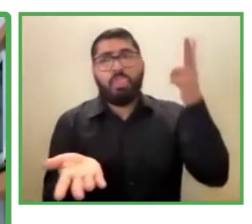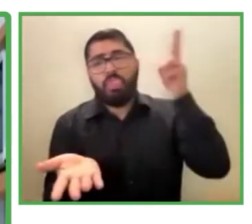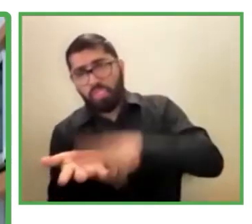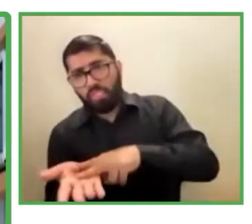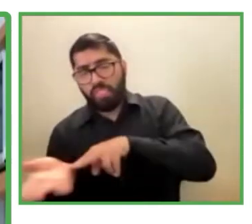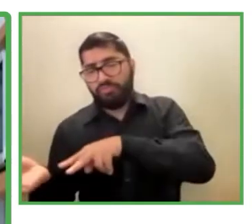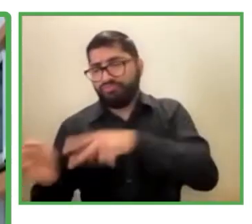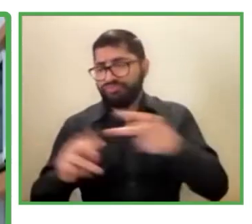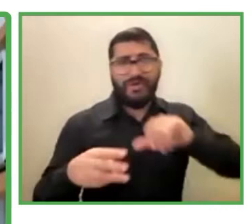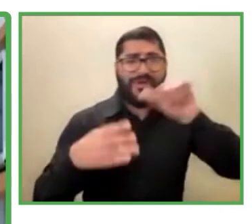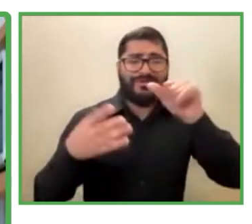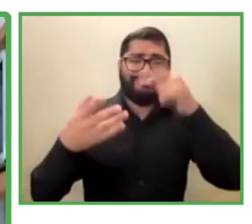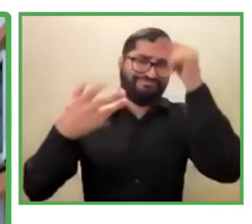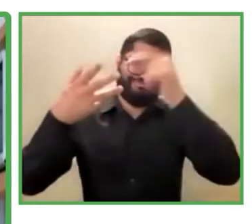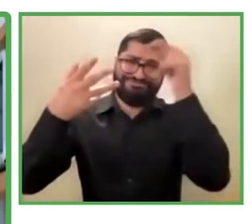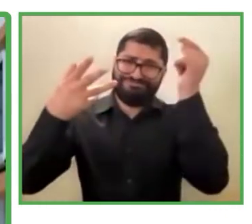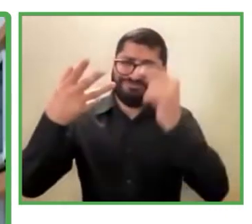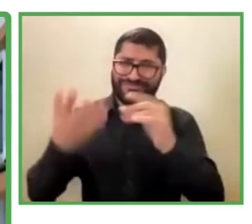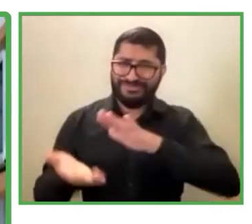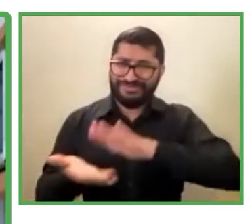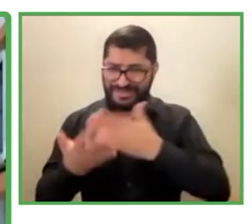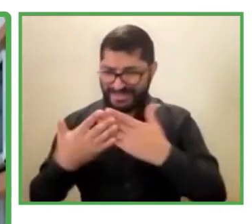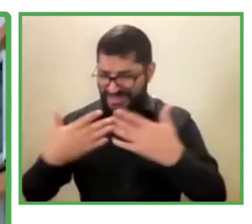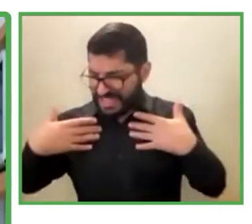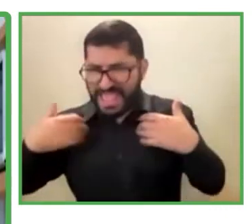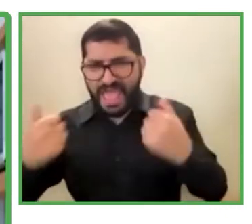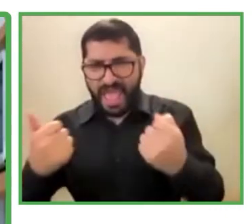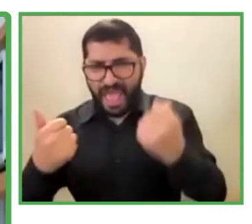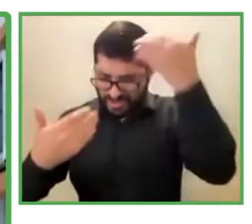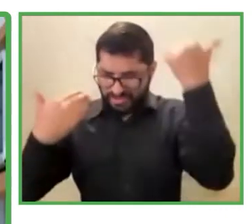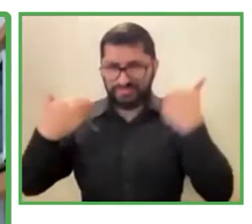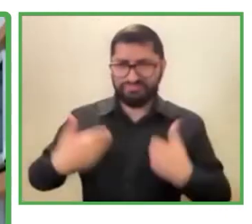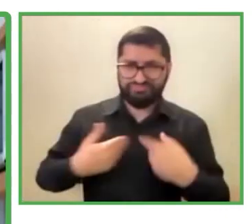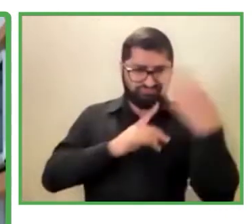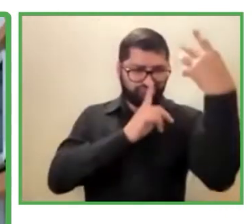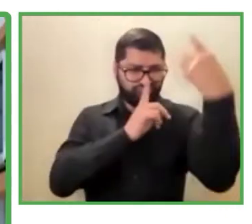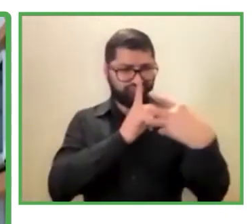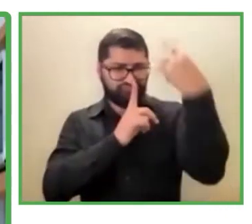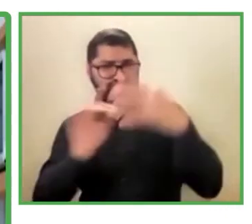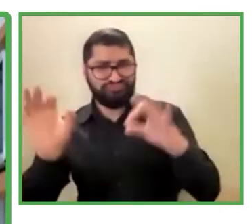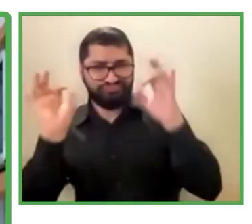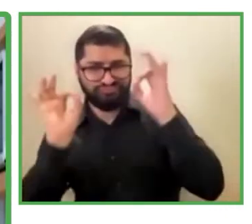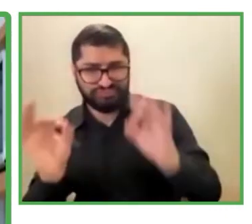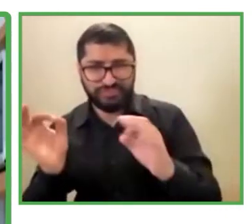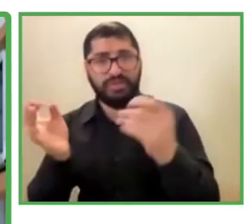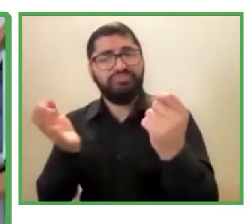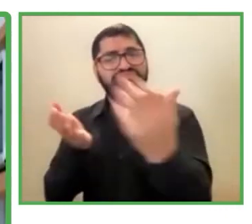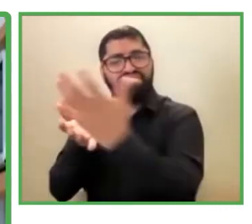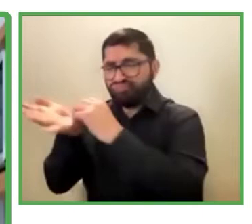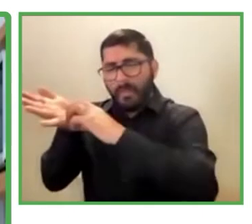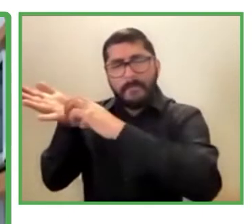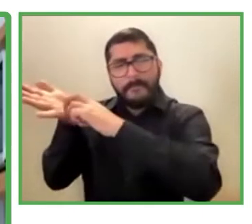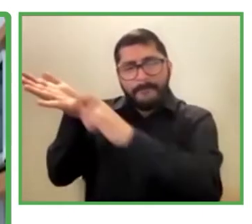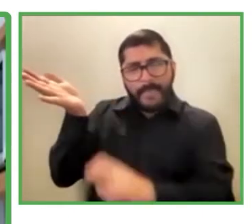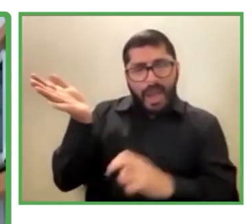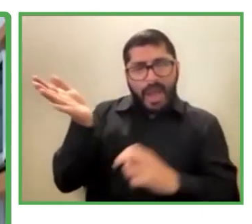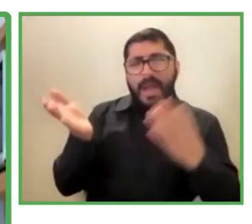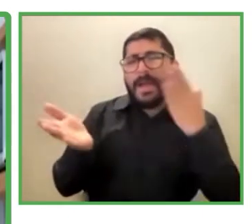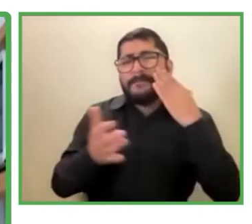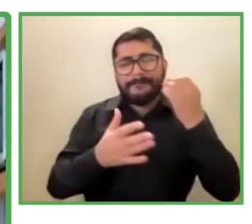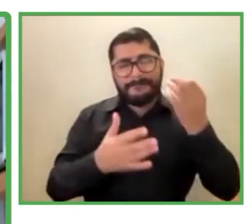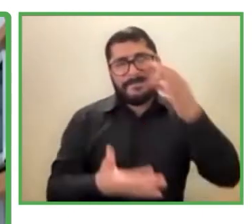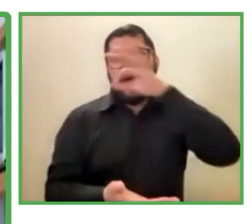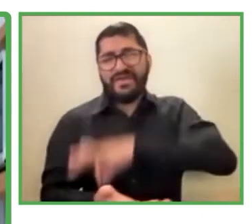telemedicina, cuestiones de descuentos importantes también para sus aparatos, sus órtesis y sus prótesis, algunas